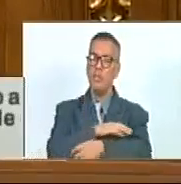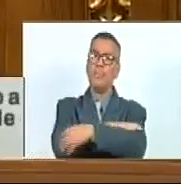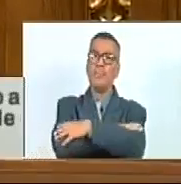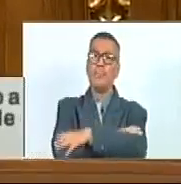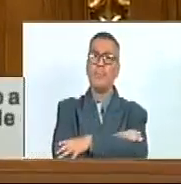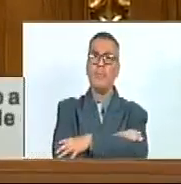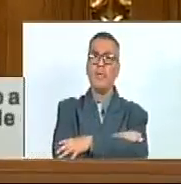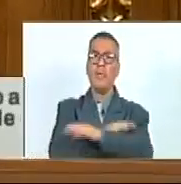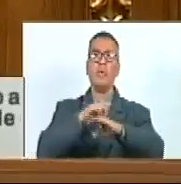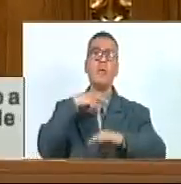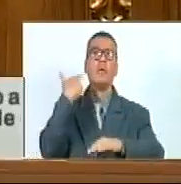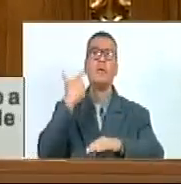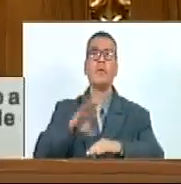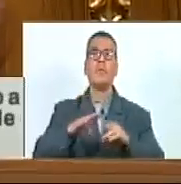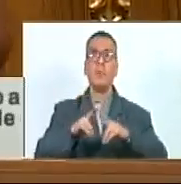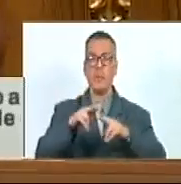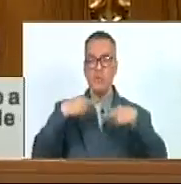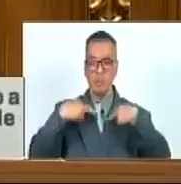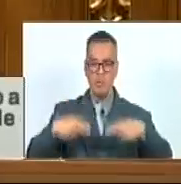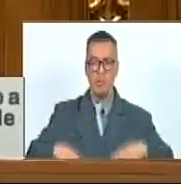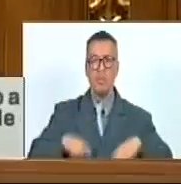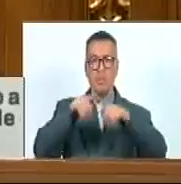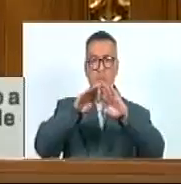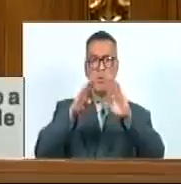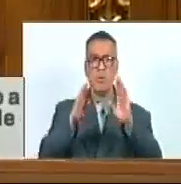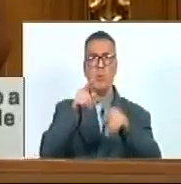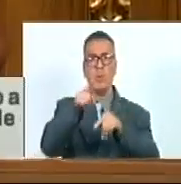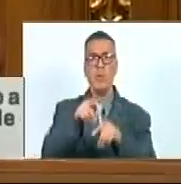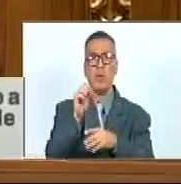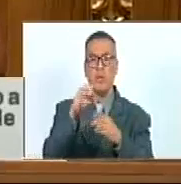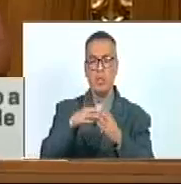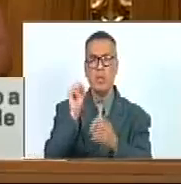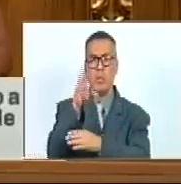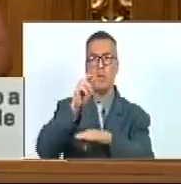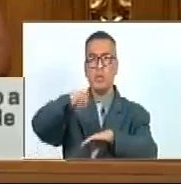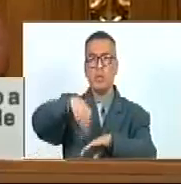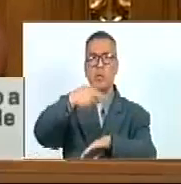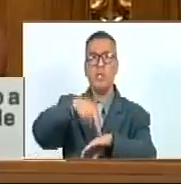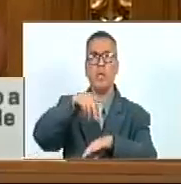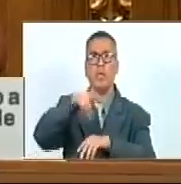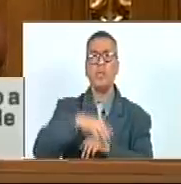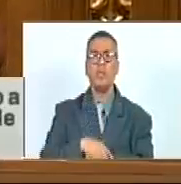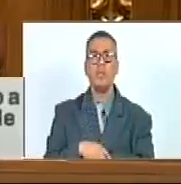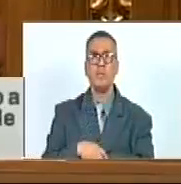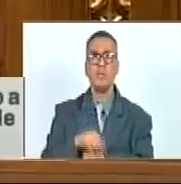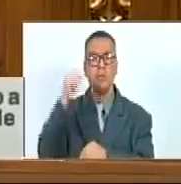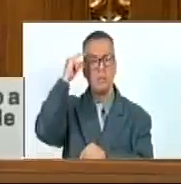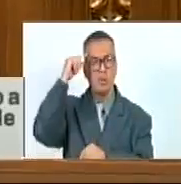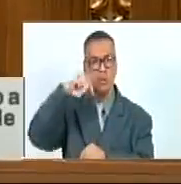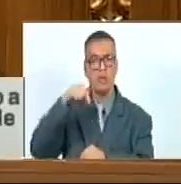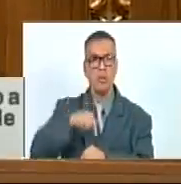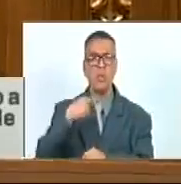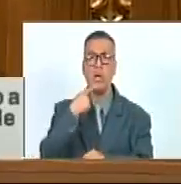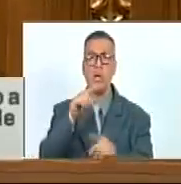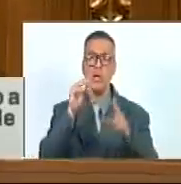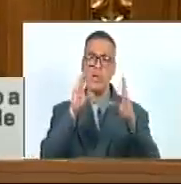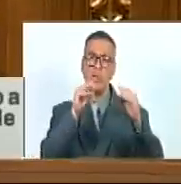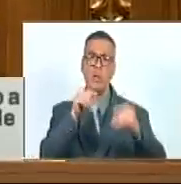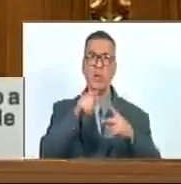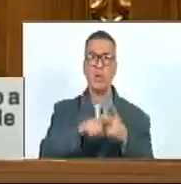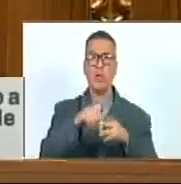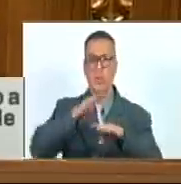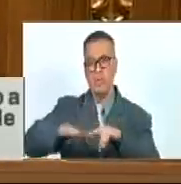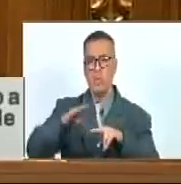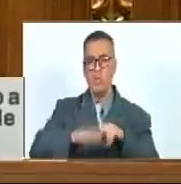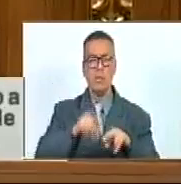Cruzados La muerte De la Humanidad Y desde Esta Tribuna De la Asamblea Nacional Hoy Hago Un llamado A los